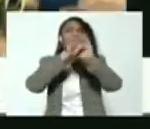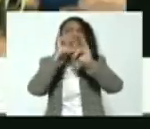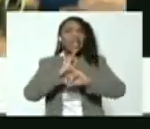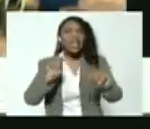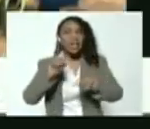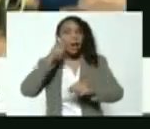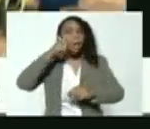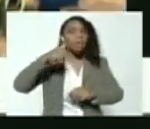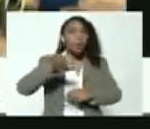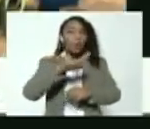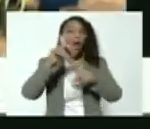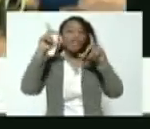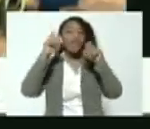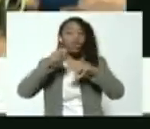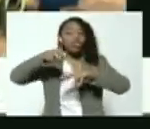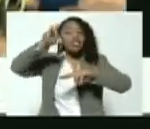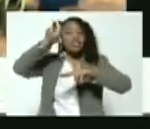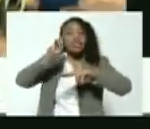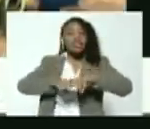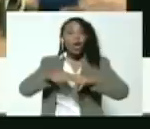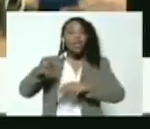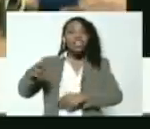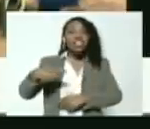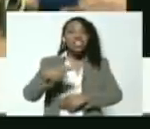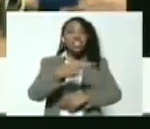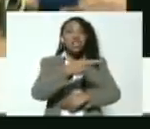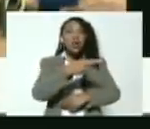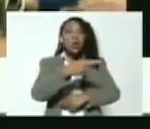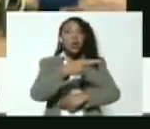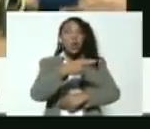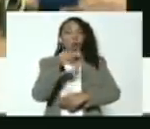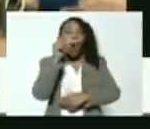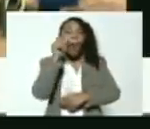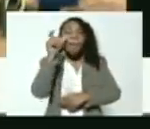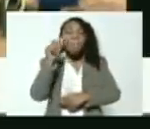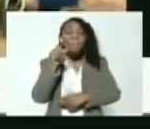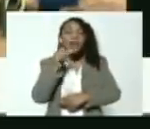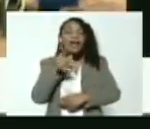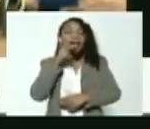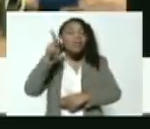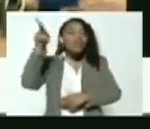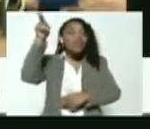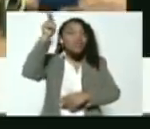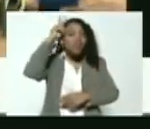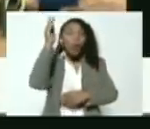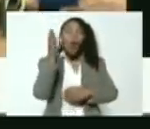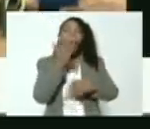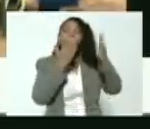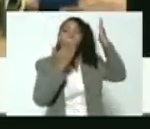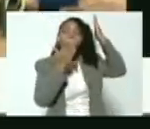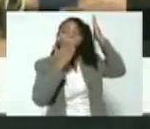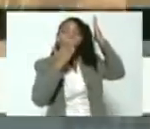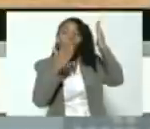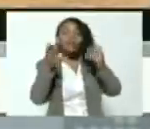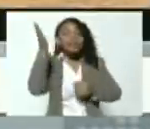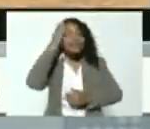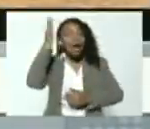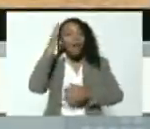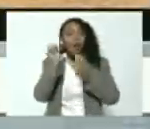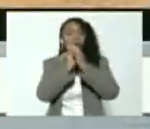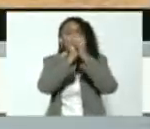Hay una foto, él sentado en el río, con un chamán de los pueblos indígenas. Y el chamán,